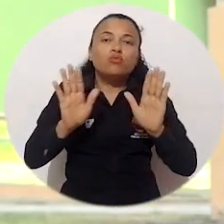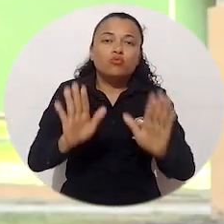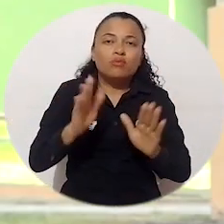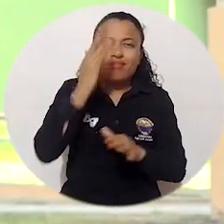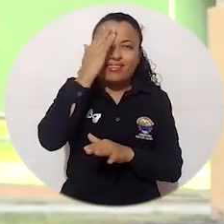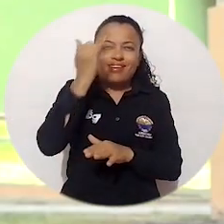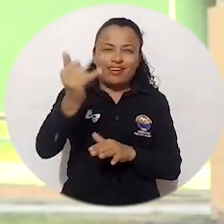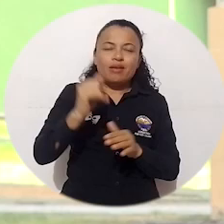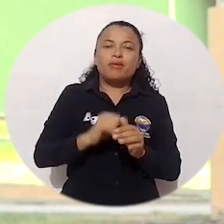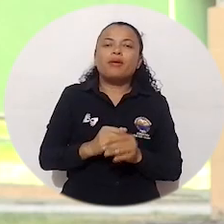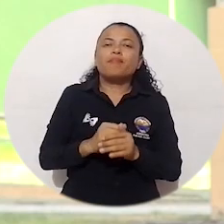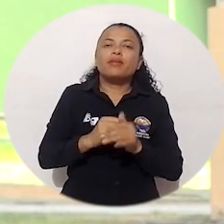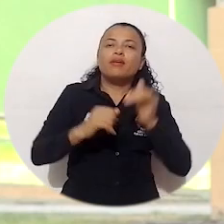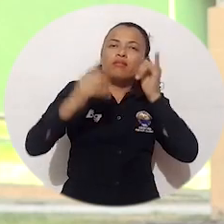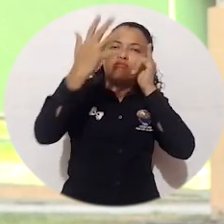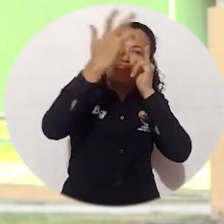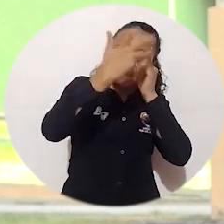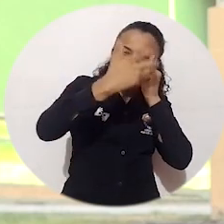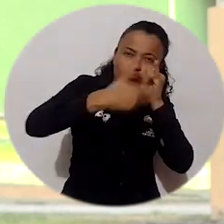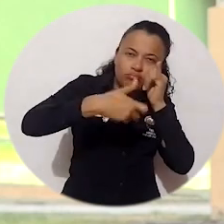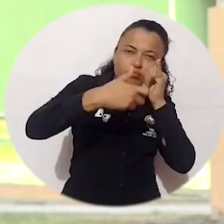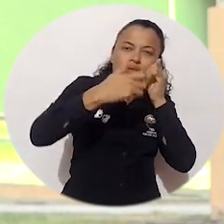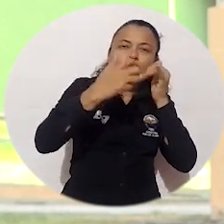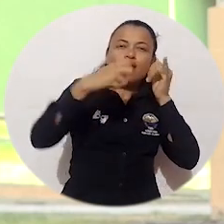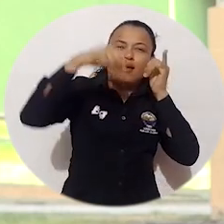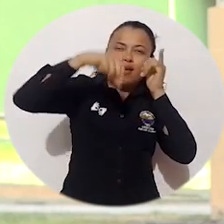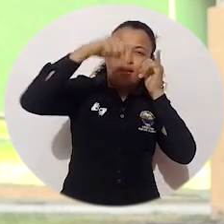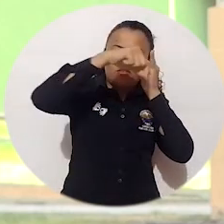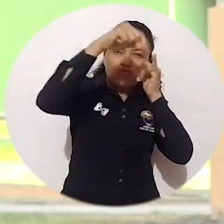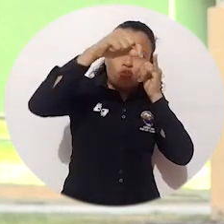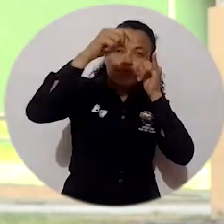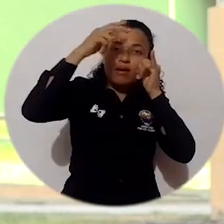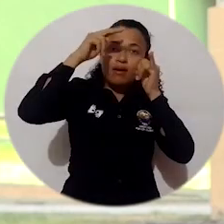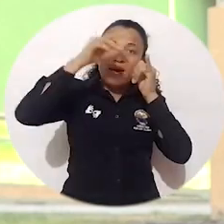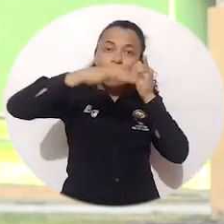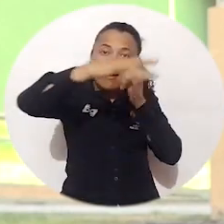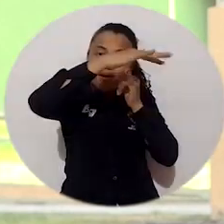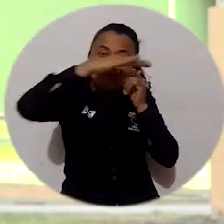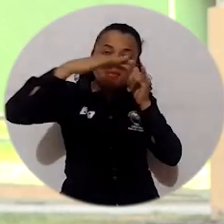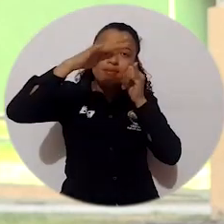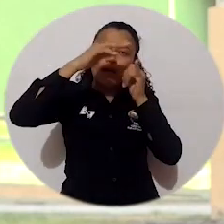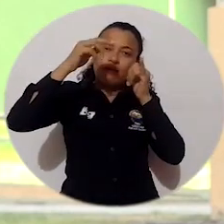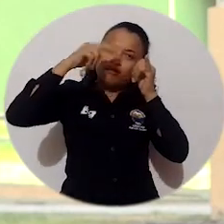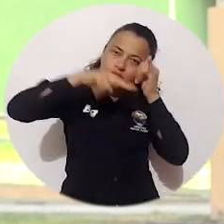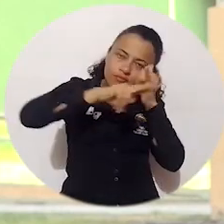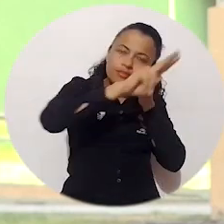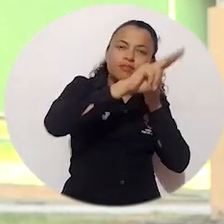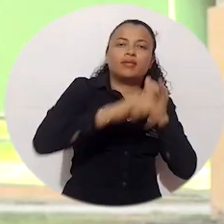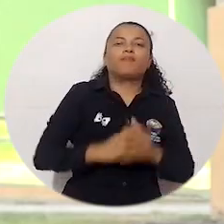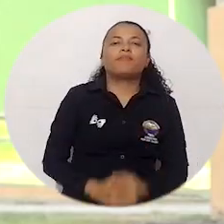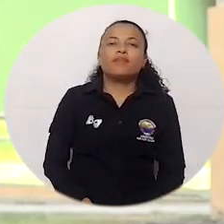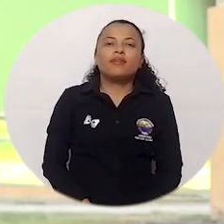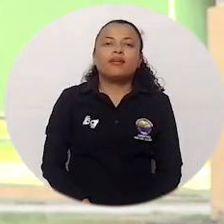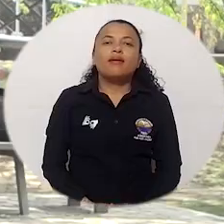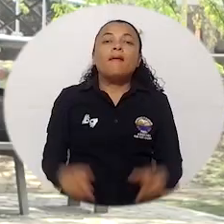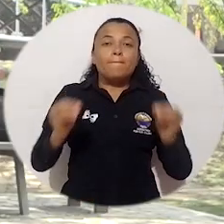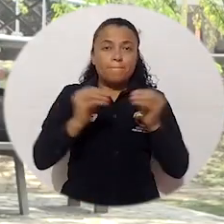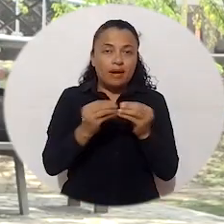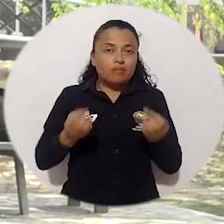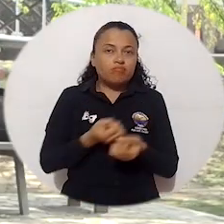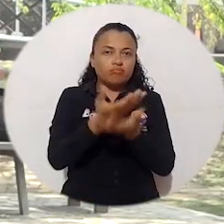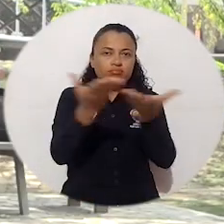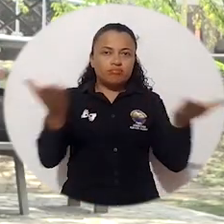oferta académica de los programas de ingeniería industrial, ingeniería electrónica, ingeniería ambiental y sanitaria e ingeniería civil.